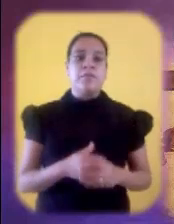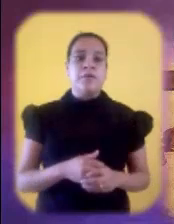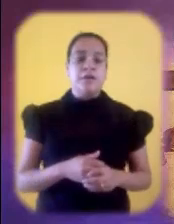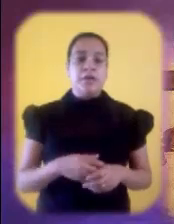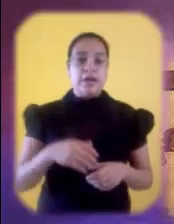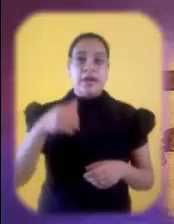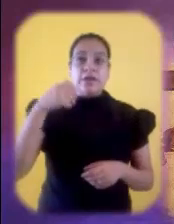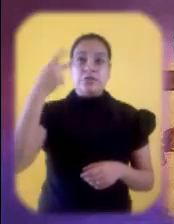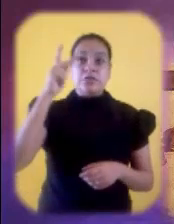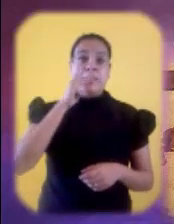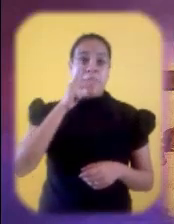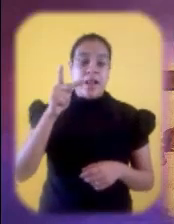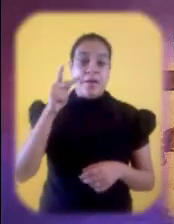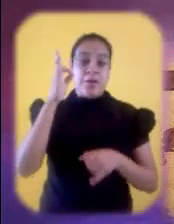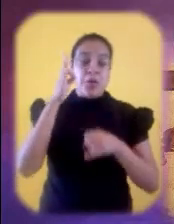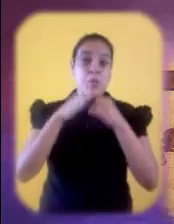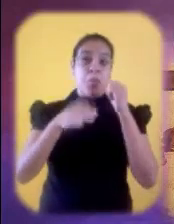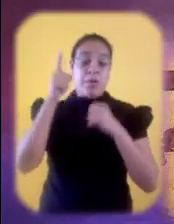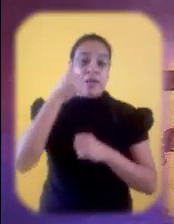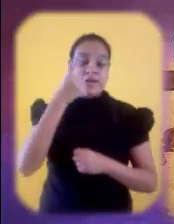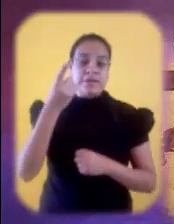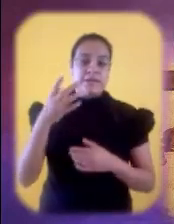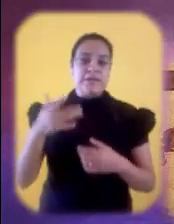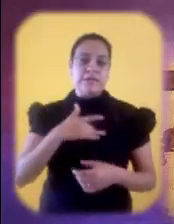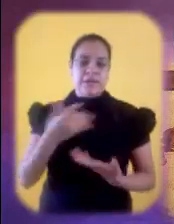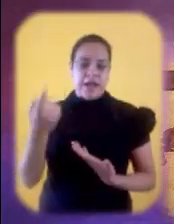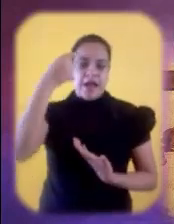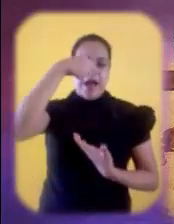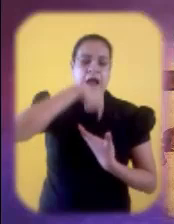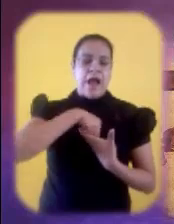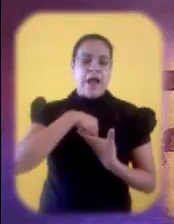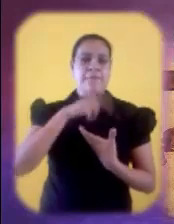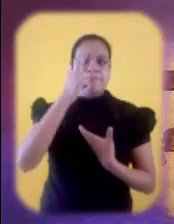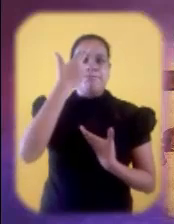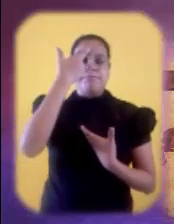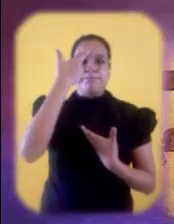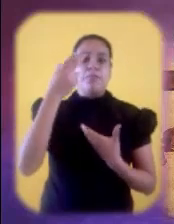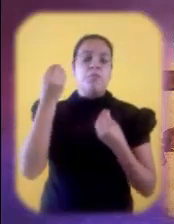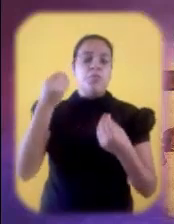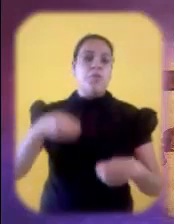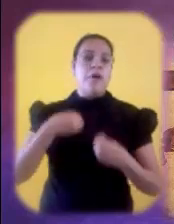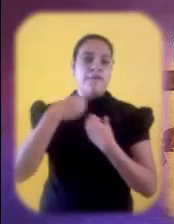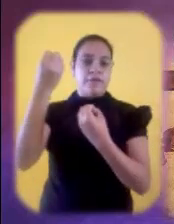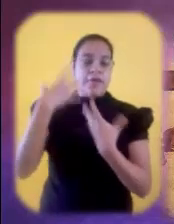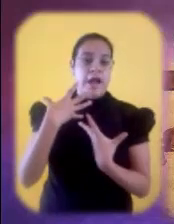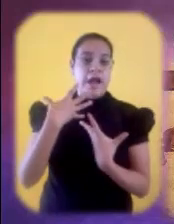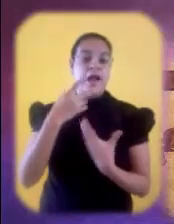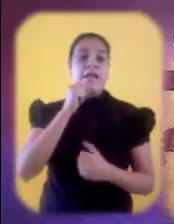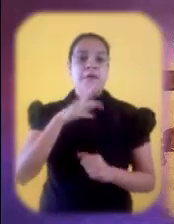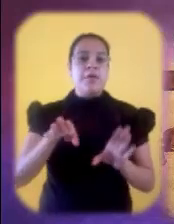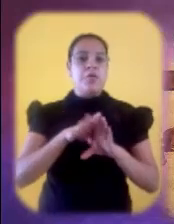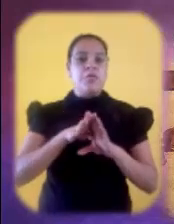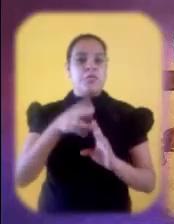Quedan en nuestra mente como aguijones clavados cada una de sus últimas palabras, llenas de vida pero también